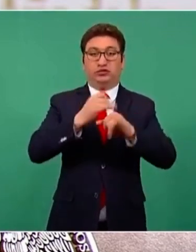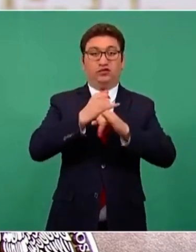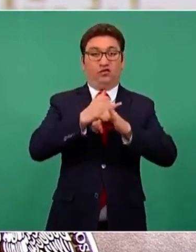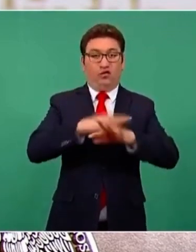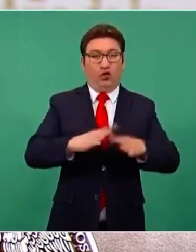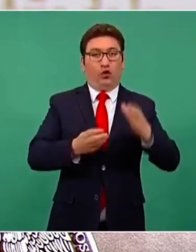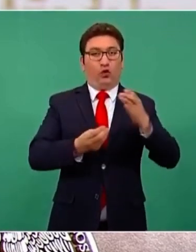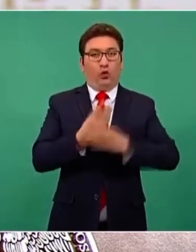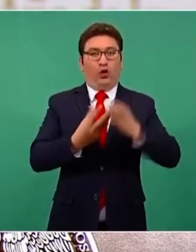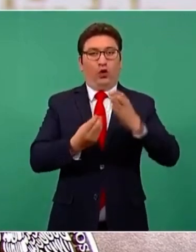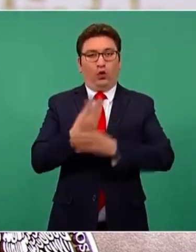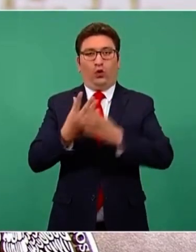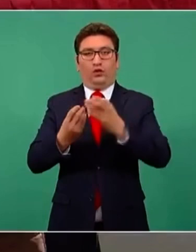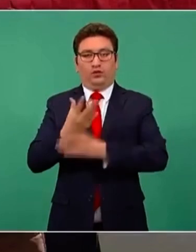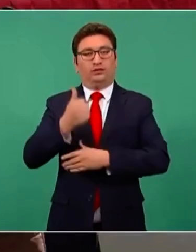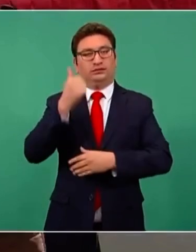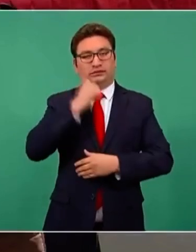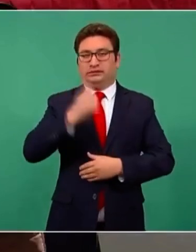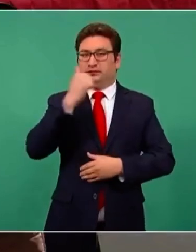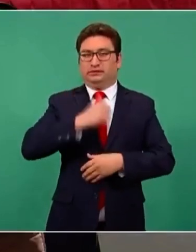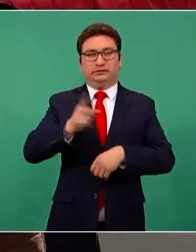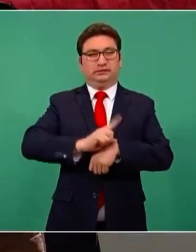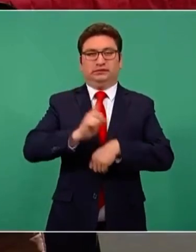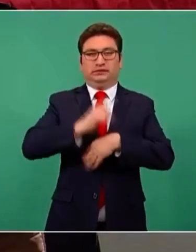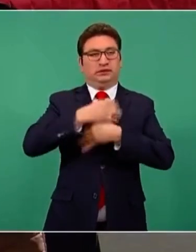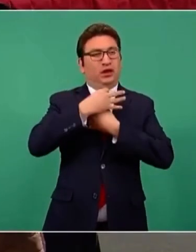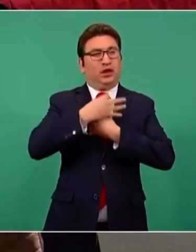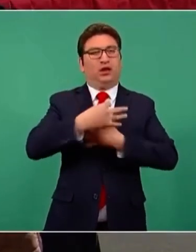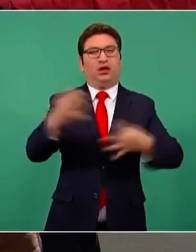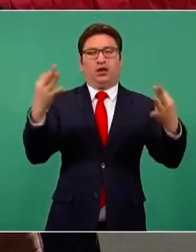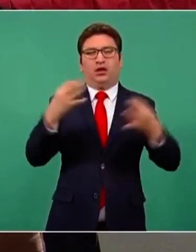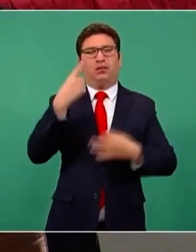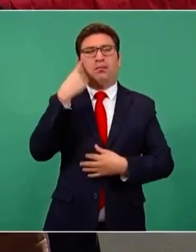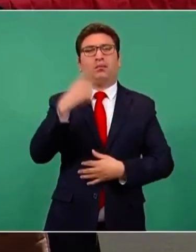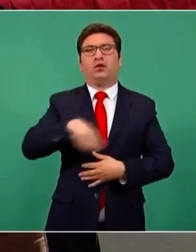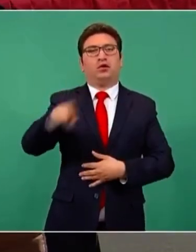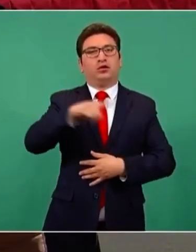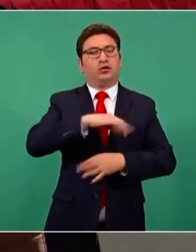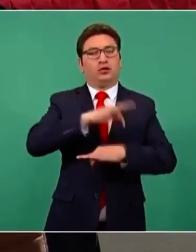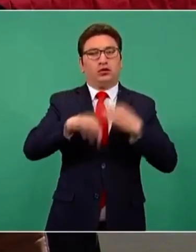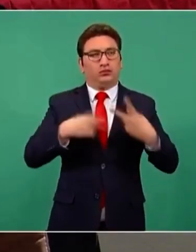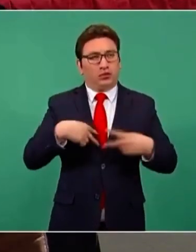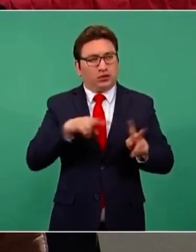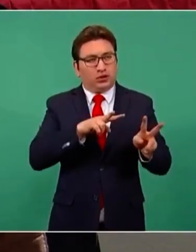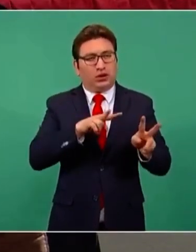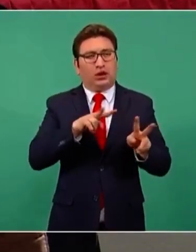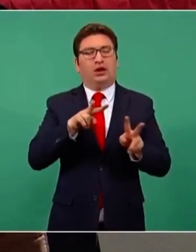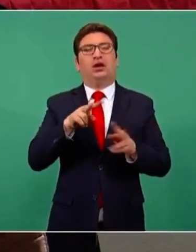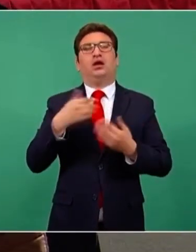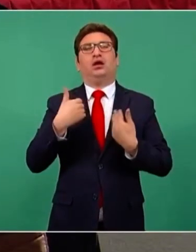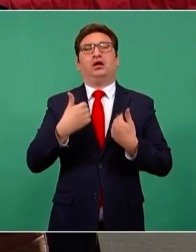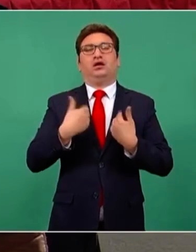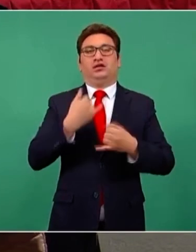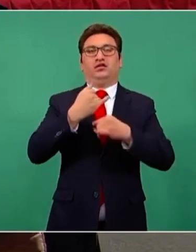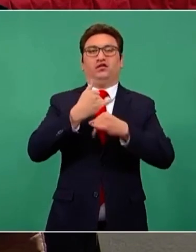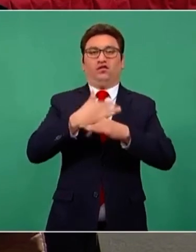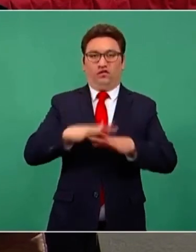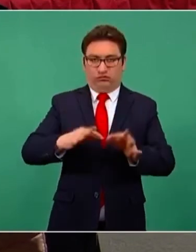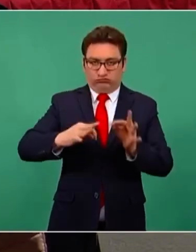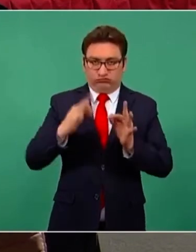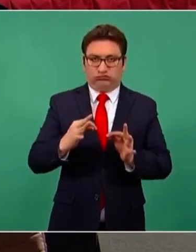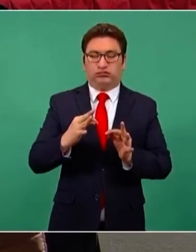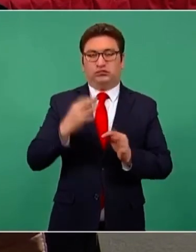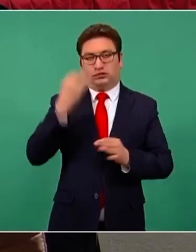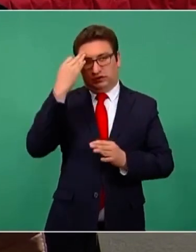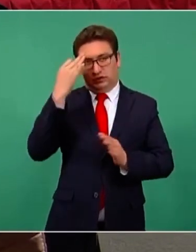actualice y por eso lo publicamos diariamente, para que las expectativas sean cercanas a la información en tiempo